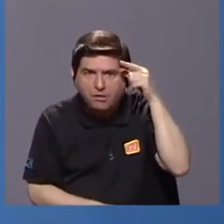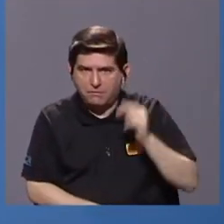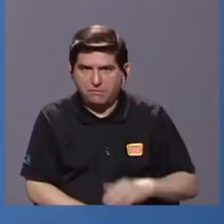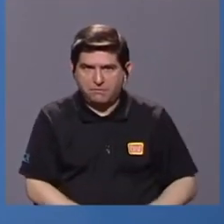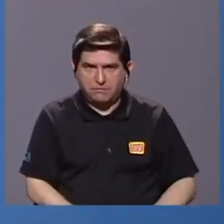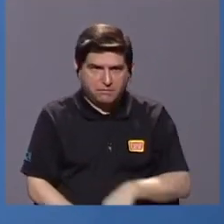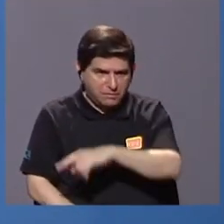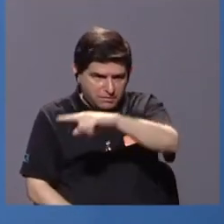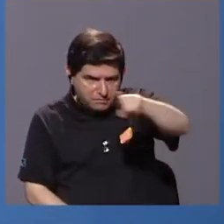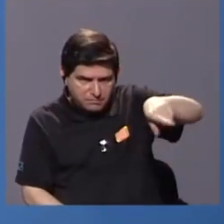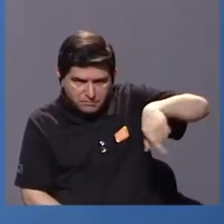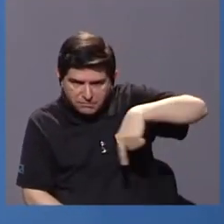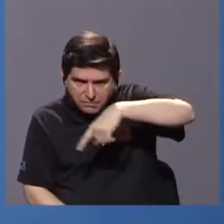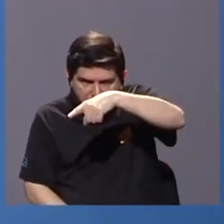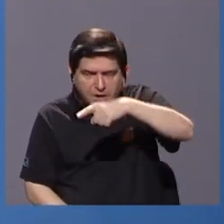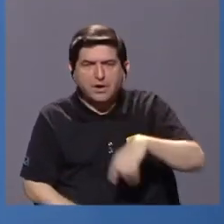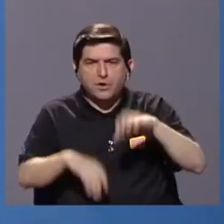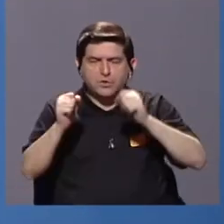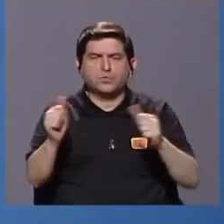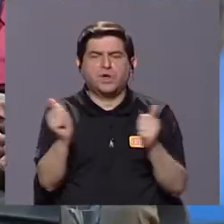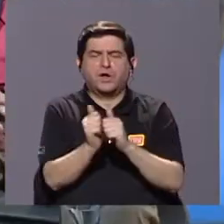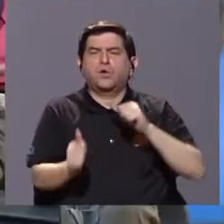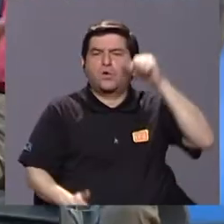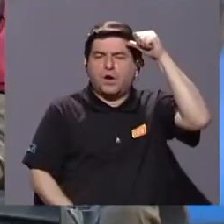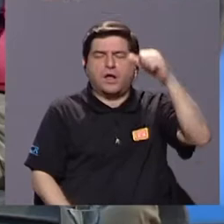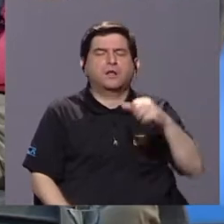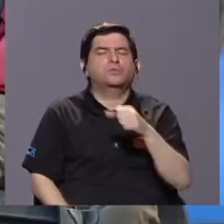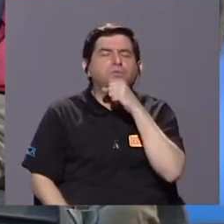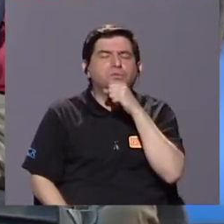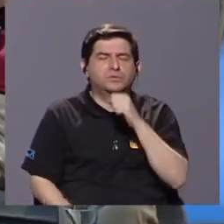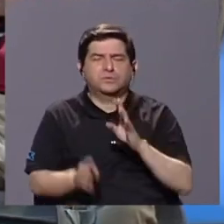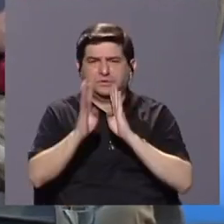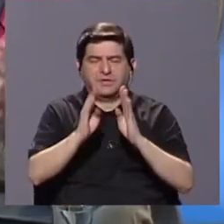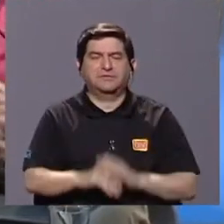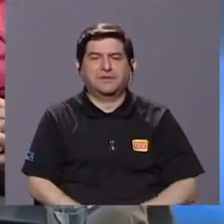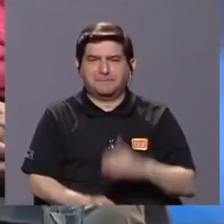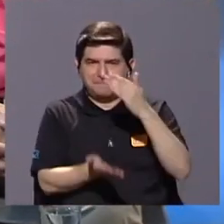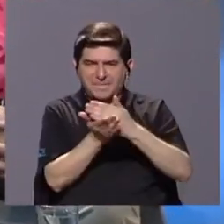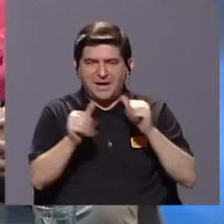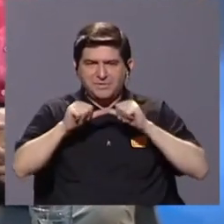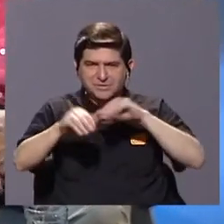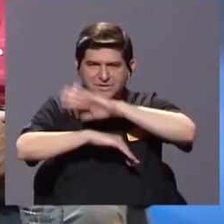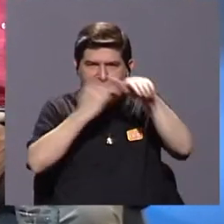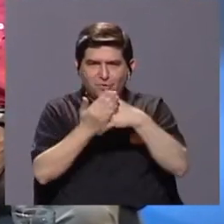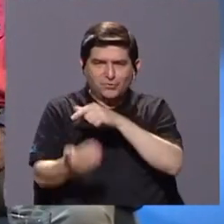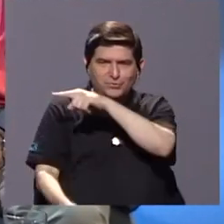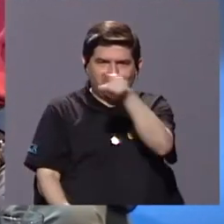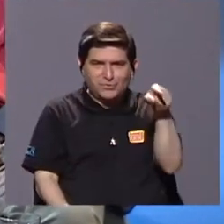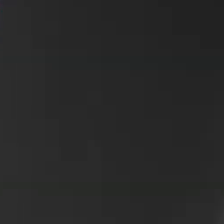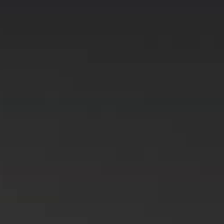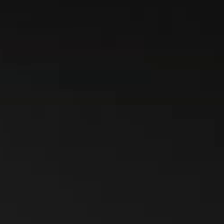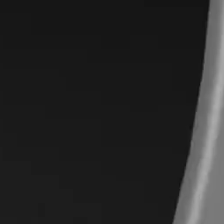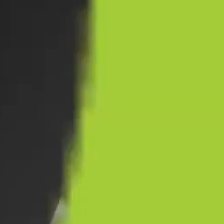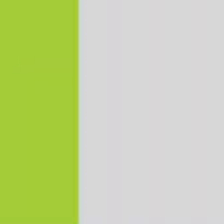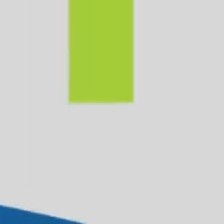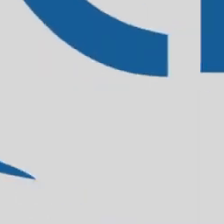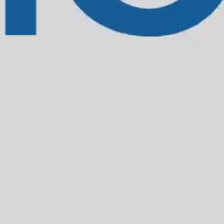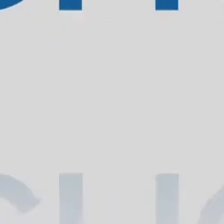con los mayores. Claro. Vamos a hacer una pausa, ya regresamos con todas y todos ustedes.